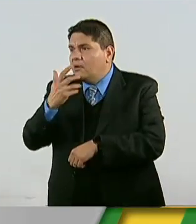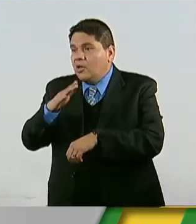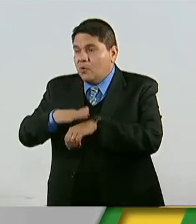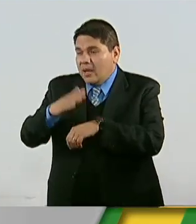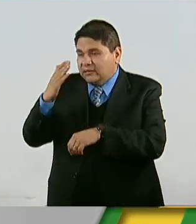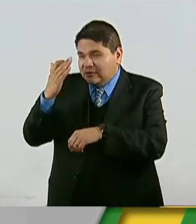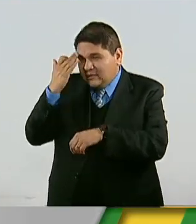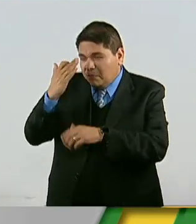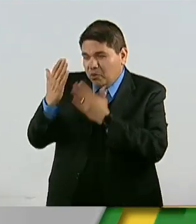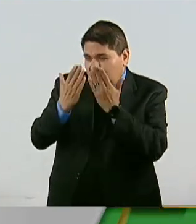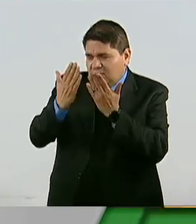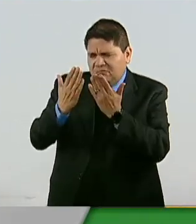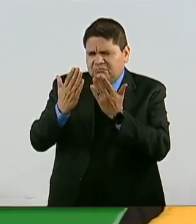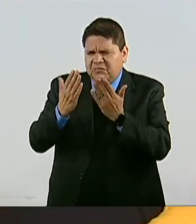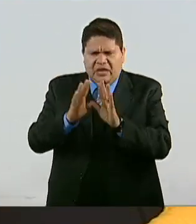Nosotros estamos listos para votarlo.